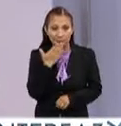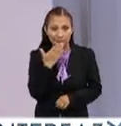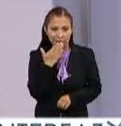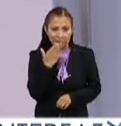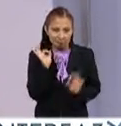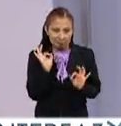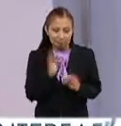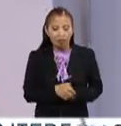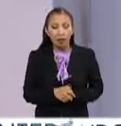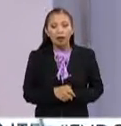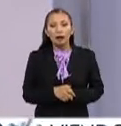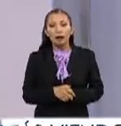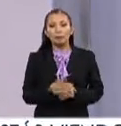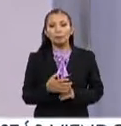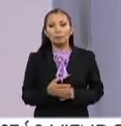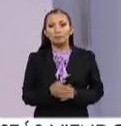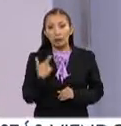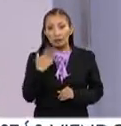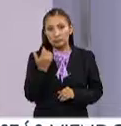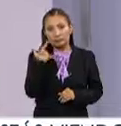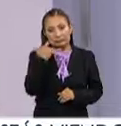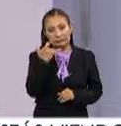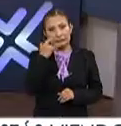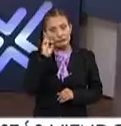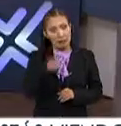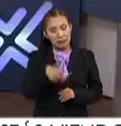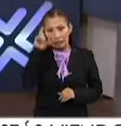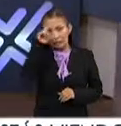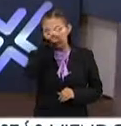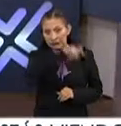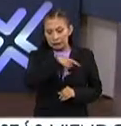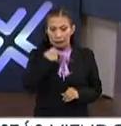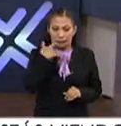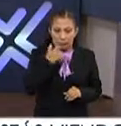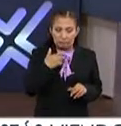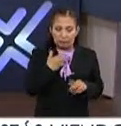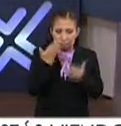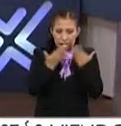promedio, ¿no? Que pues cuesta y es difícil mantenerlo.